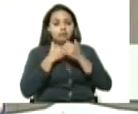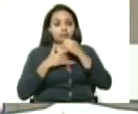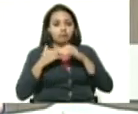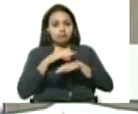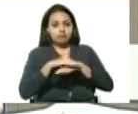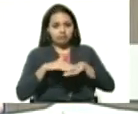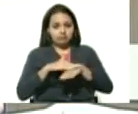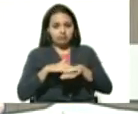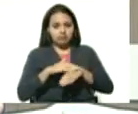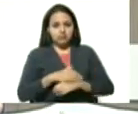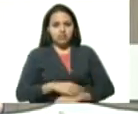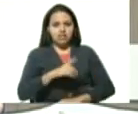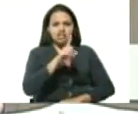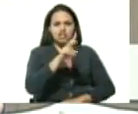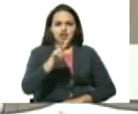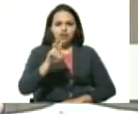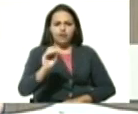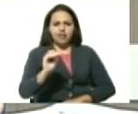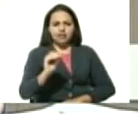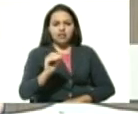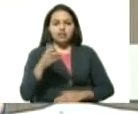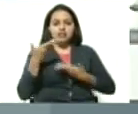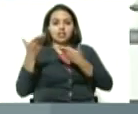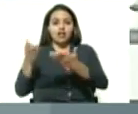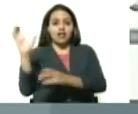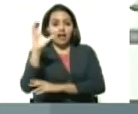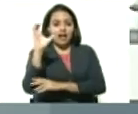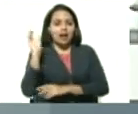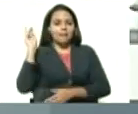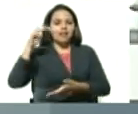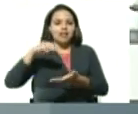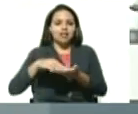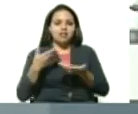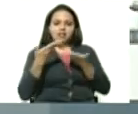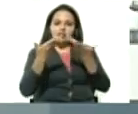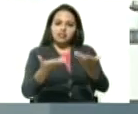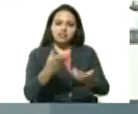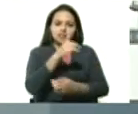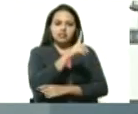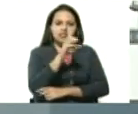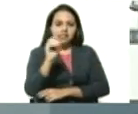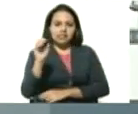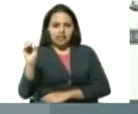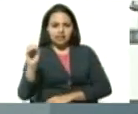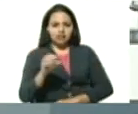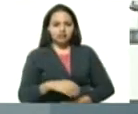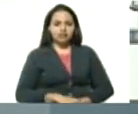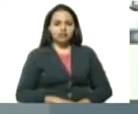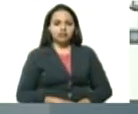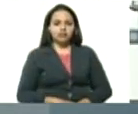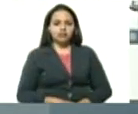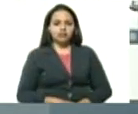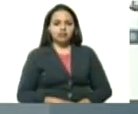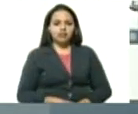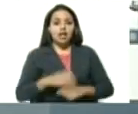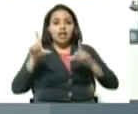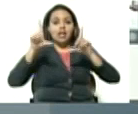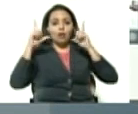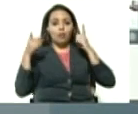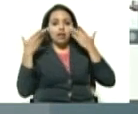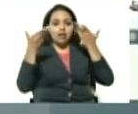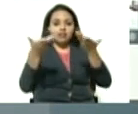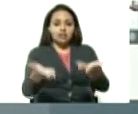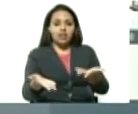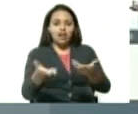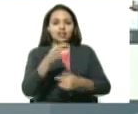número de 120 unidades fue a Capital. A Miranda estamos entregando 100 unidades, presidente. Bueno, a La Guaira estamos entregando un